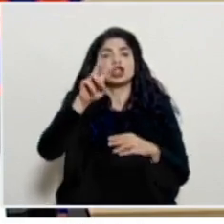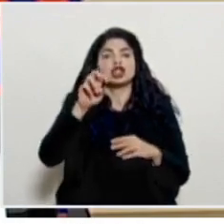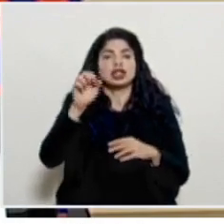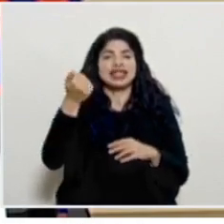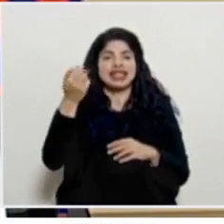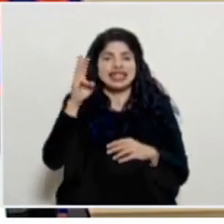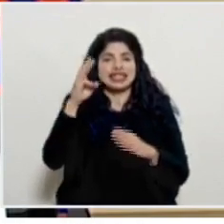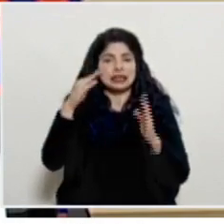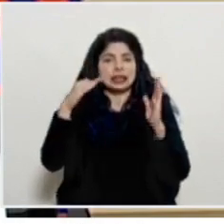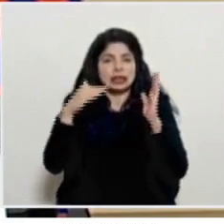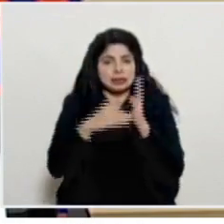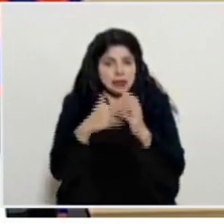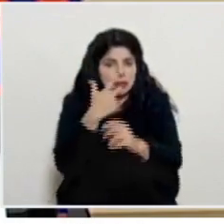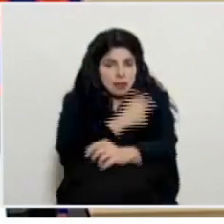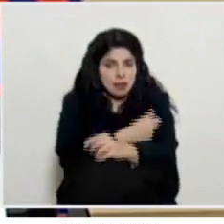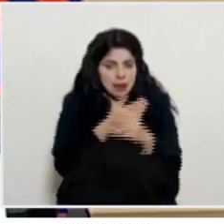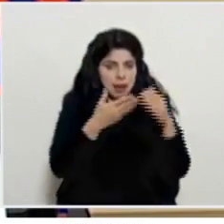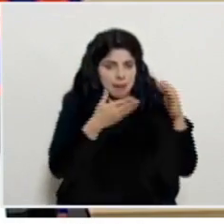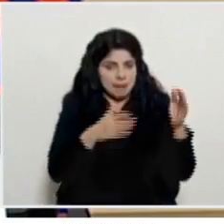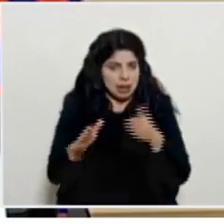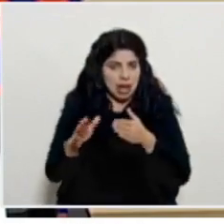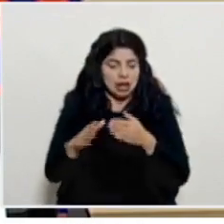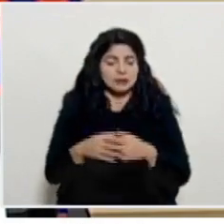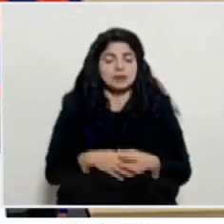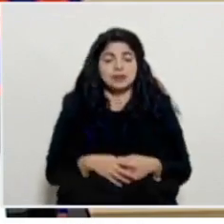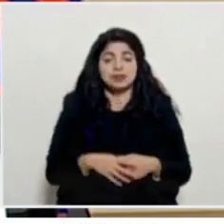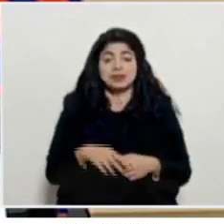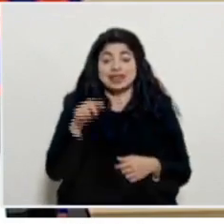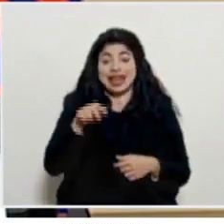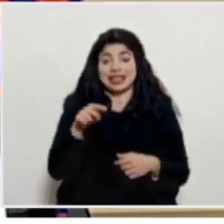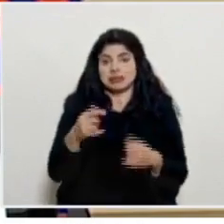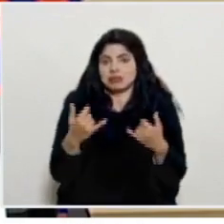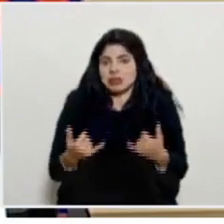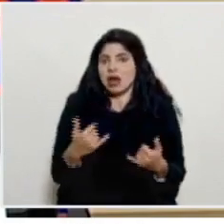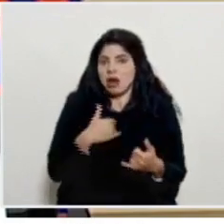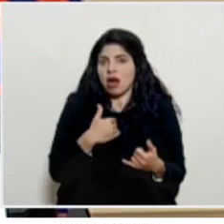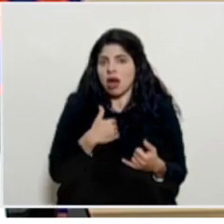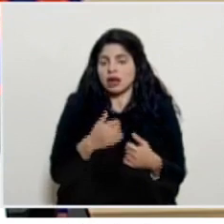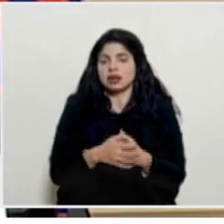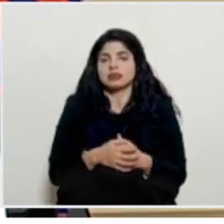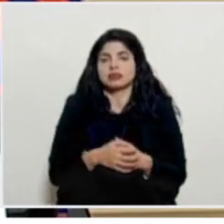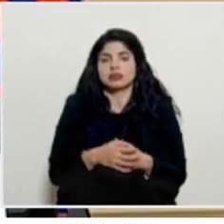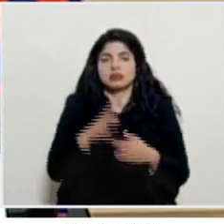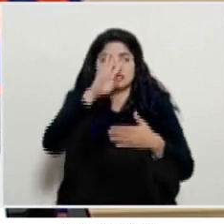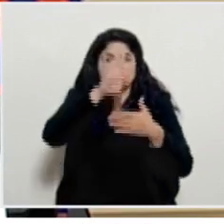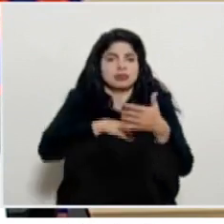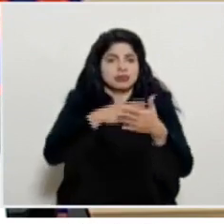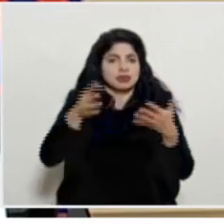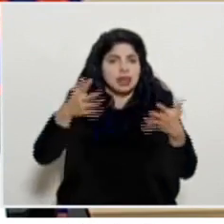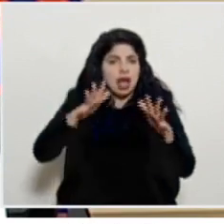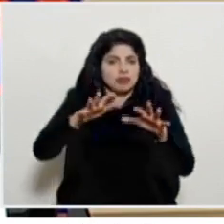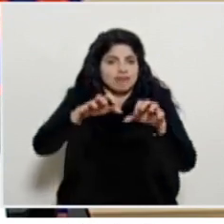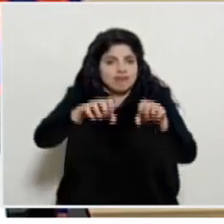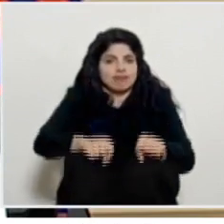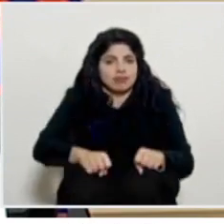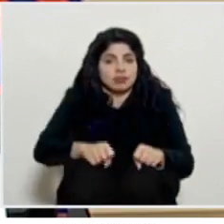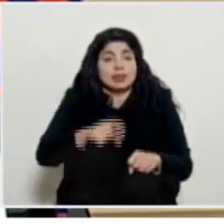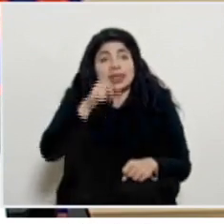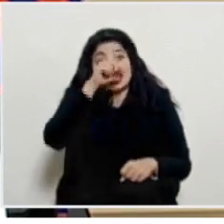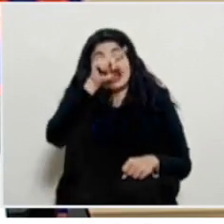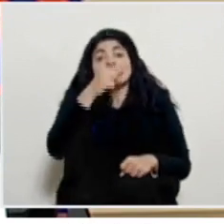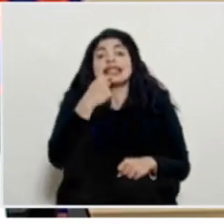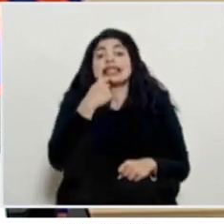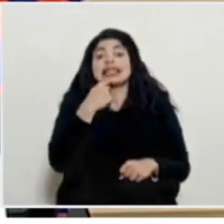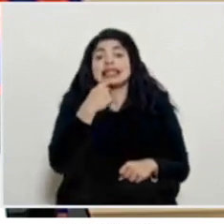216 mil si mal no recuerdo Eso es lo que tenemos en este momento calendarizado Ellos lo que nos